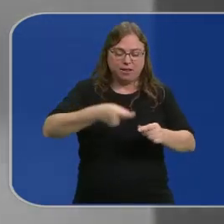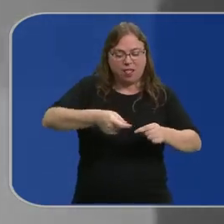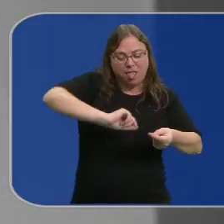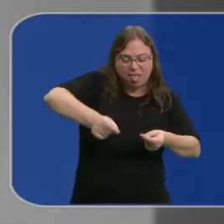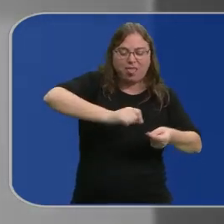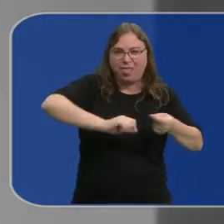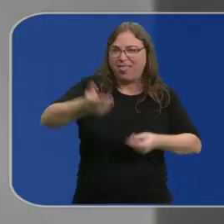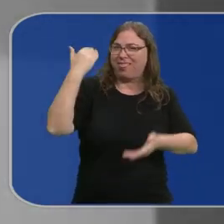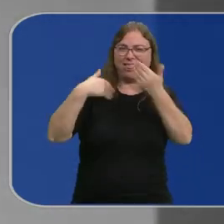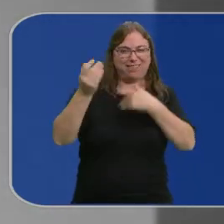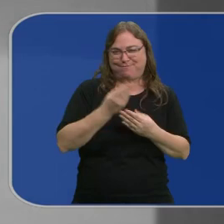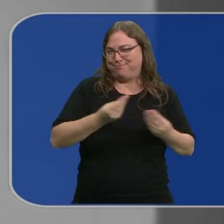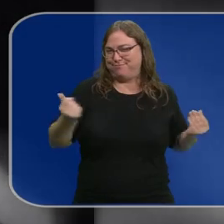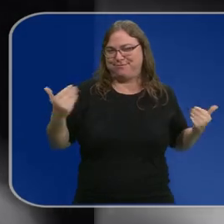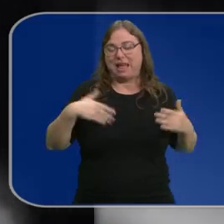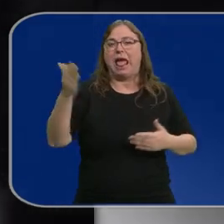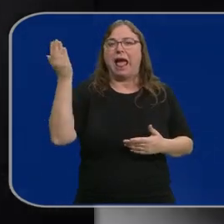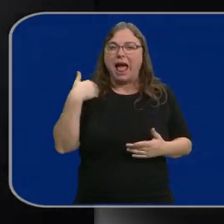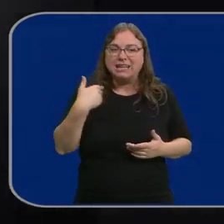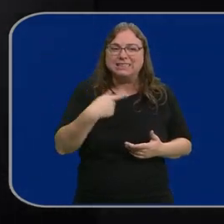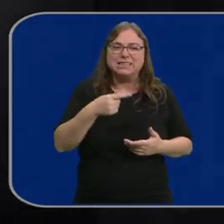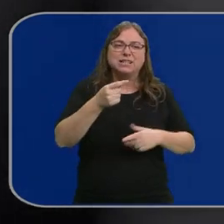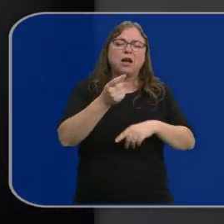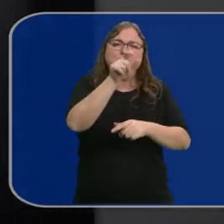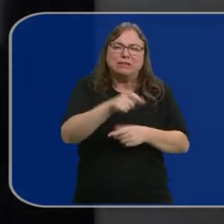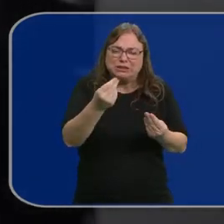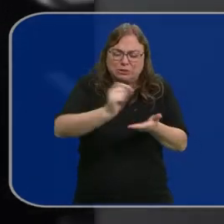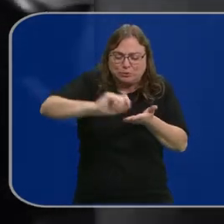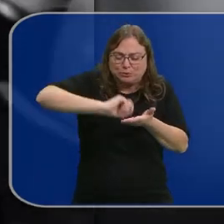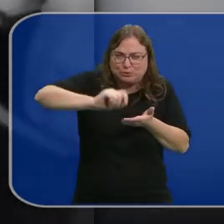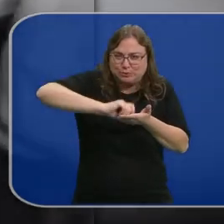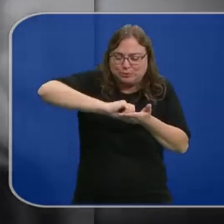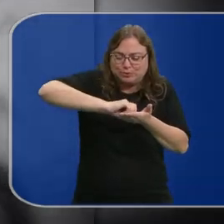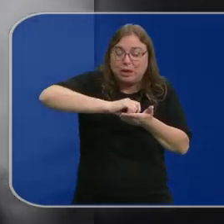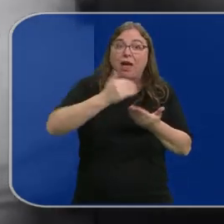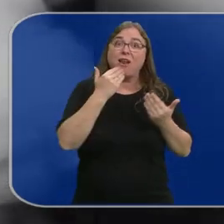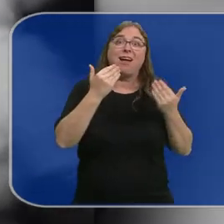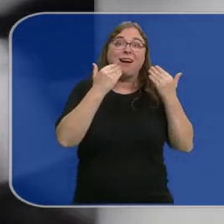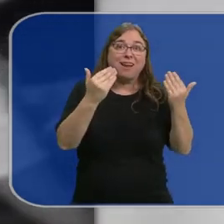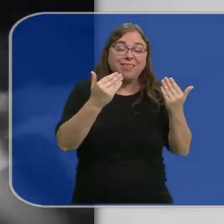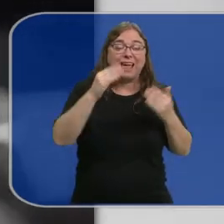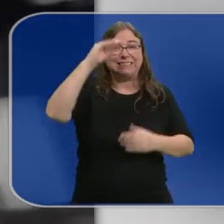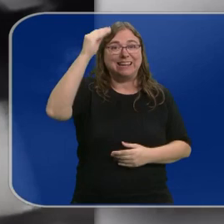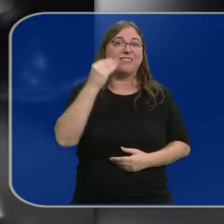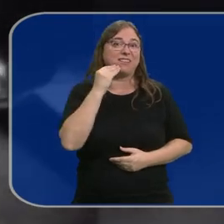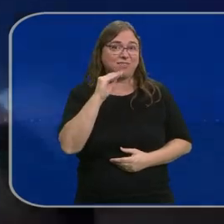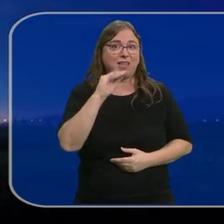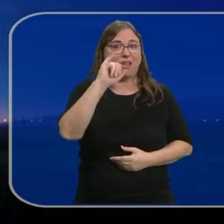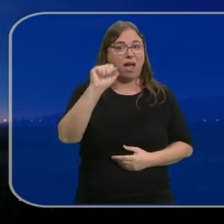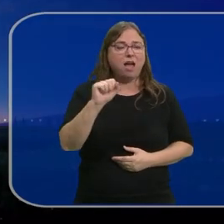primeras técnicas de animación para las que se necesitaban cientos de personas. Ahora, gracias a la inteligencia artificial